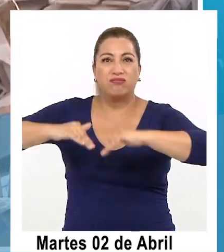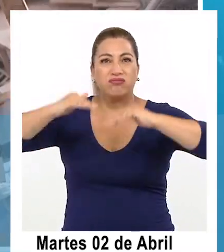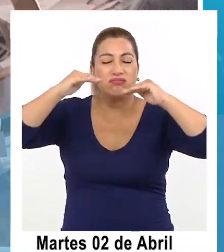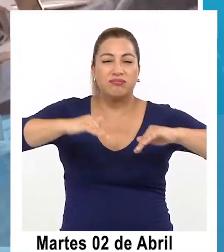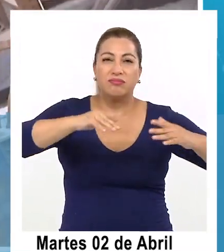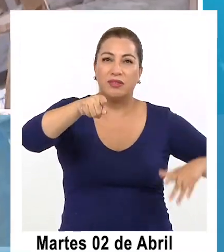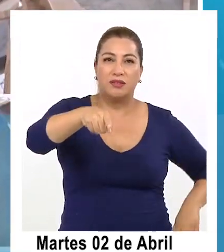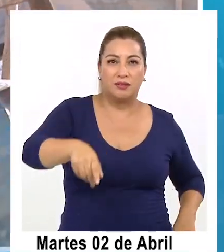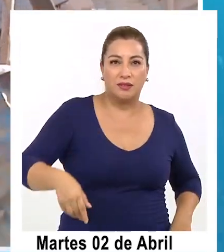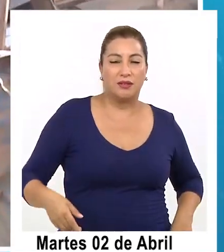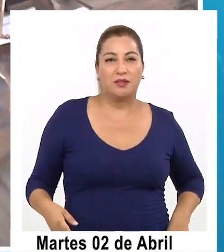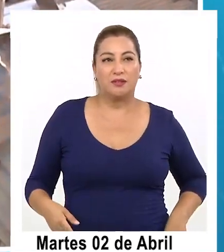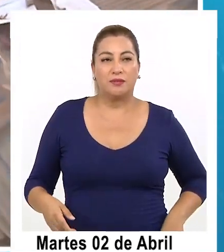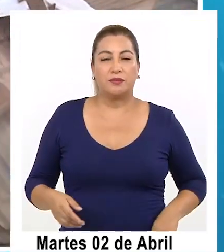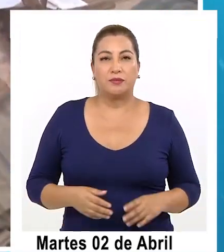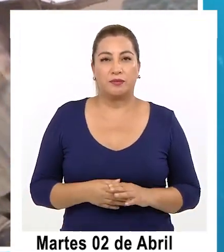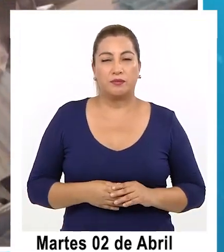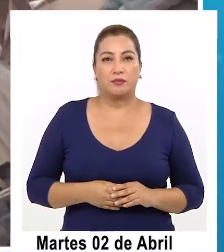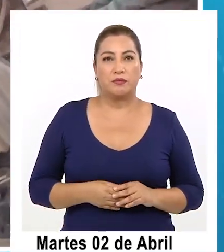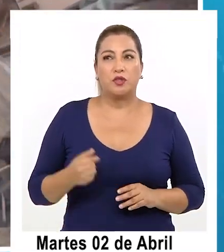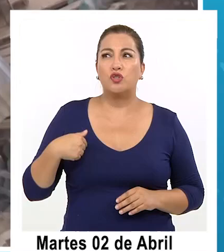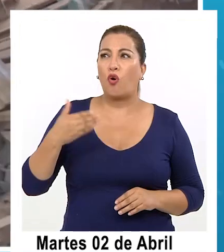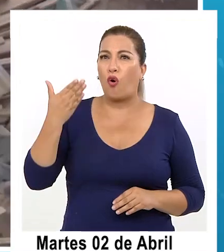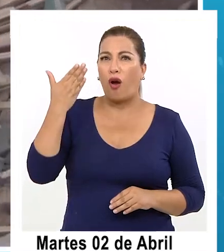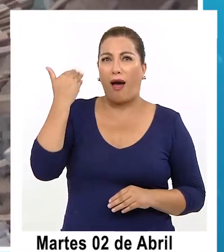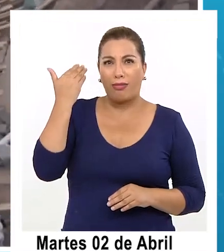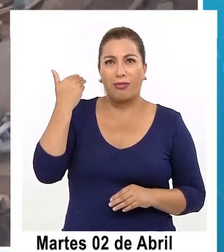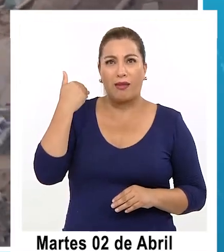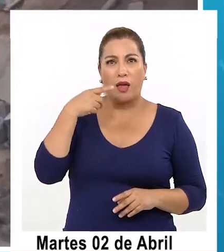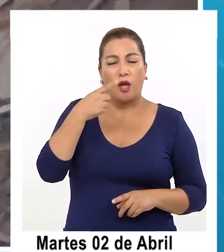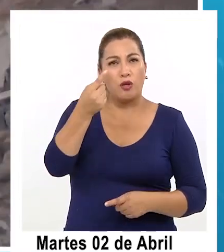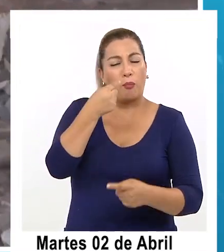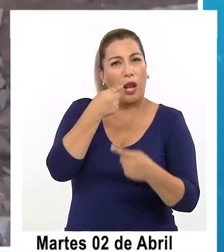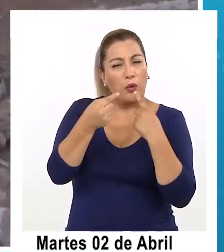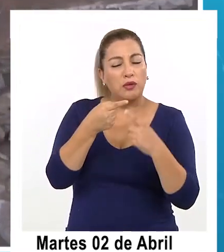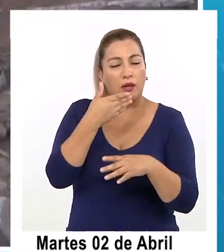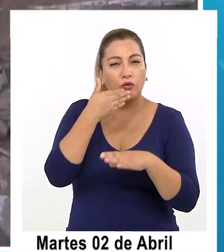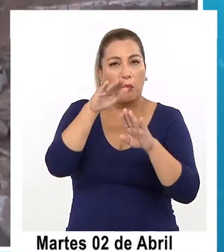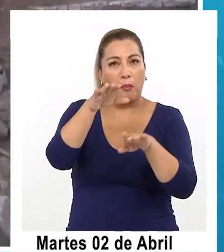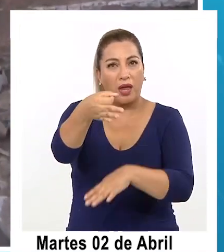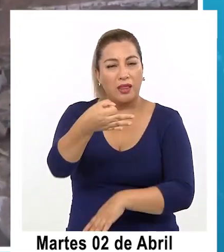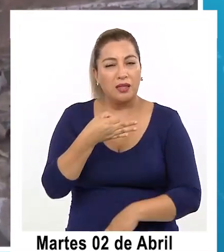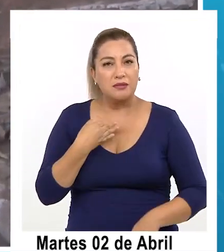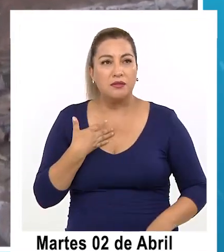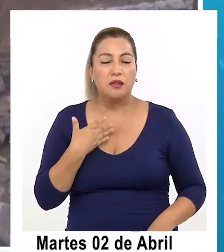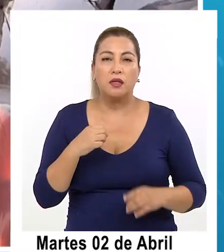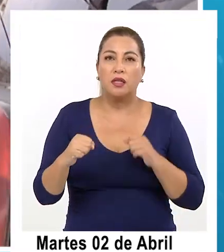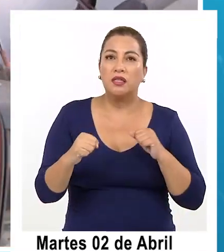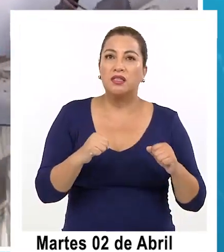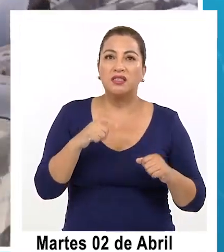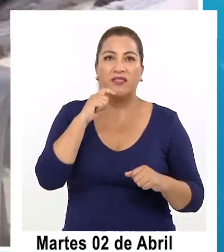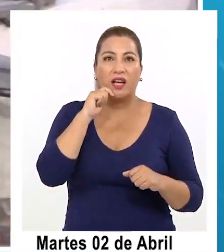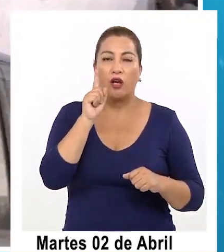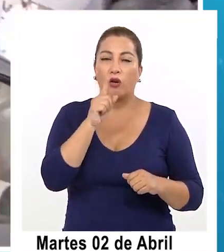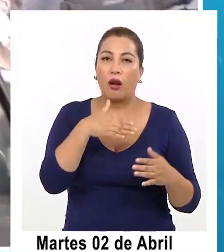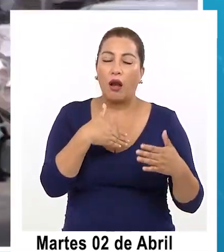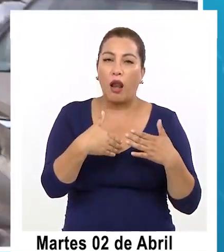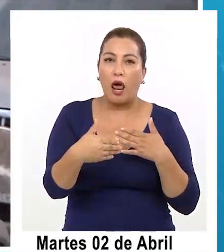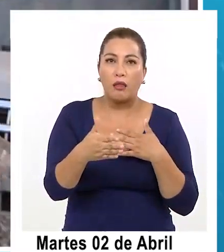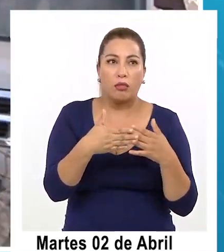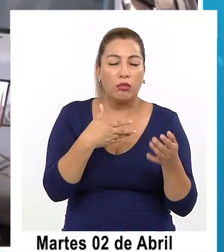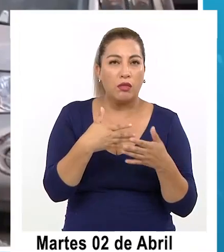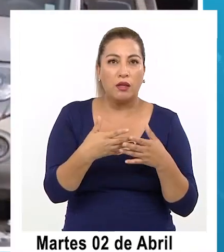propósito del del terremoto yo te he entrevistado en otras ocasiones y tú me has dicho que el desastre no es natural el